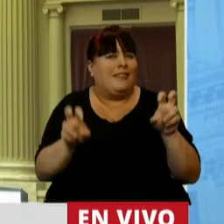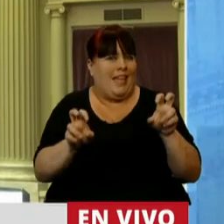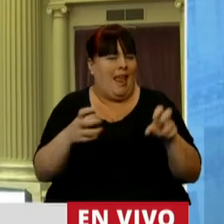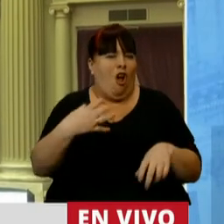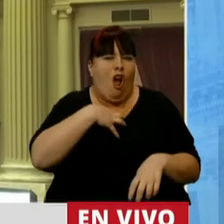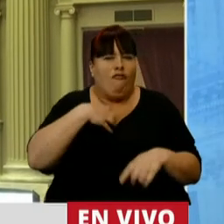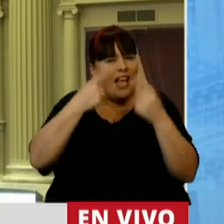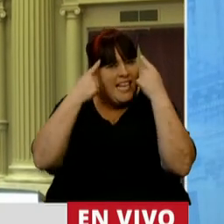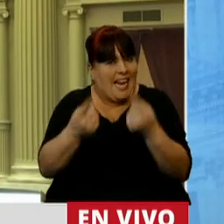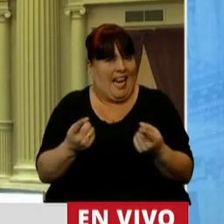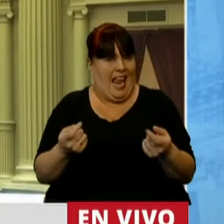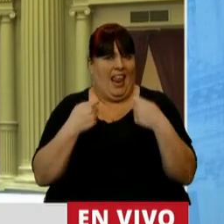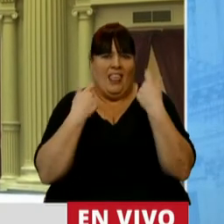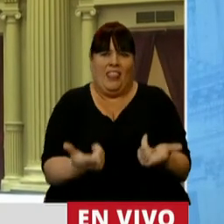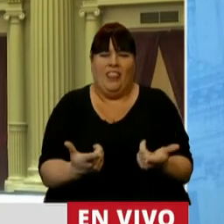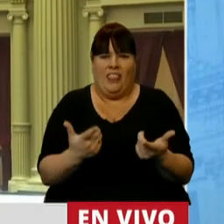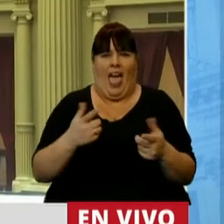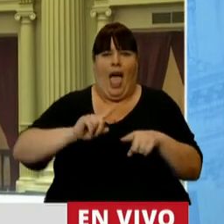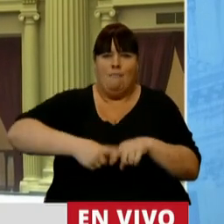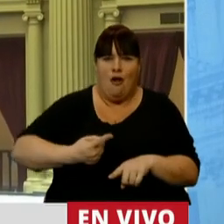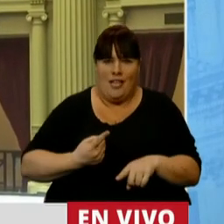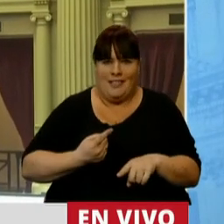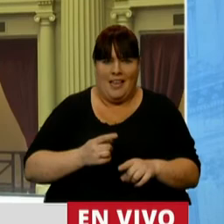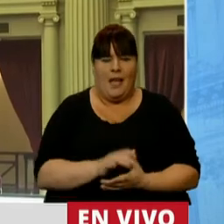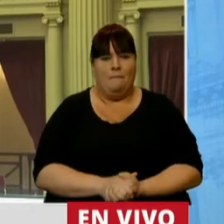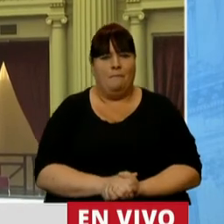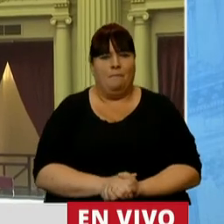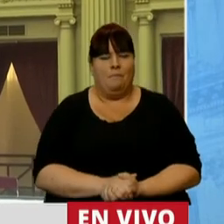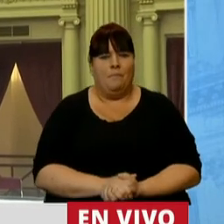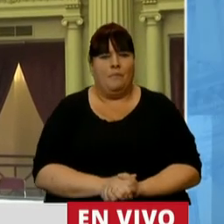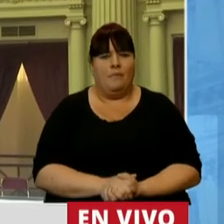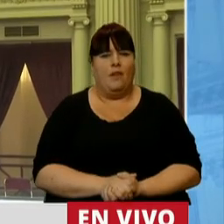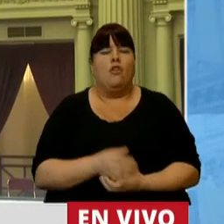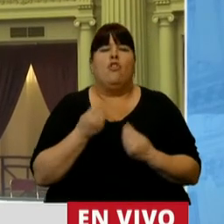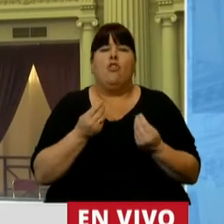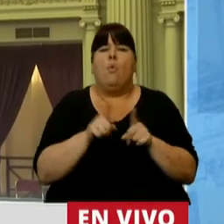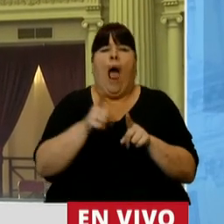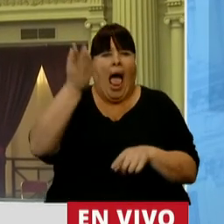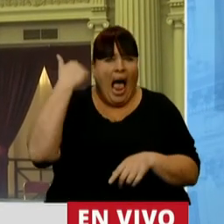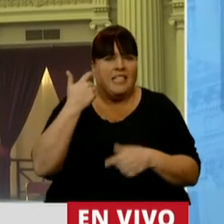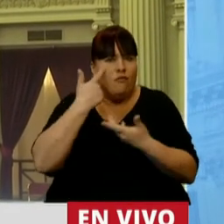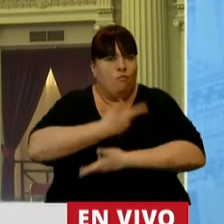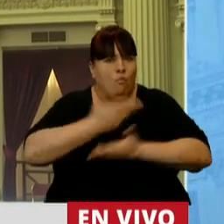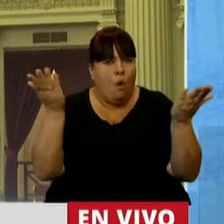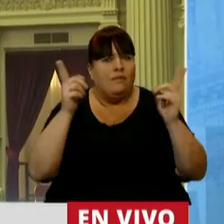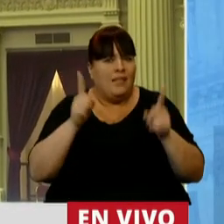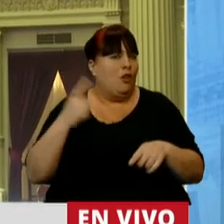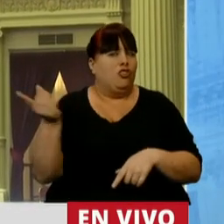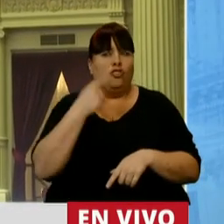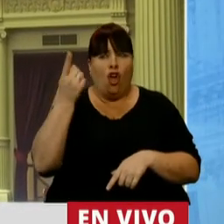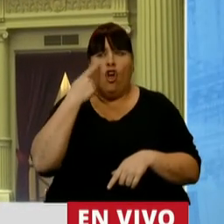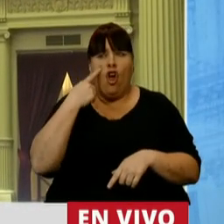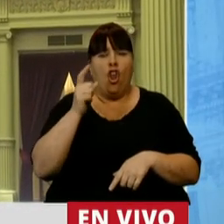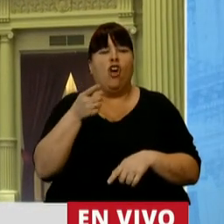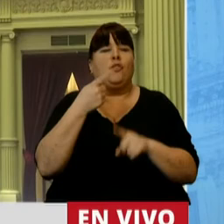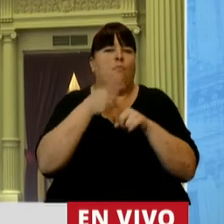confianza y credibilidad que dio a la política y cómo ayer lo manifestaron y también todos quienes lo